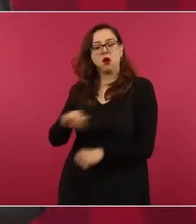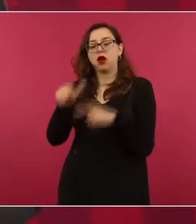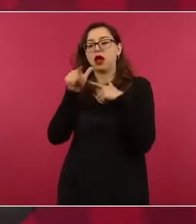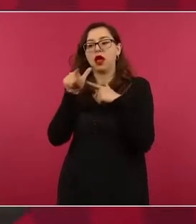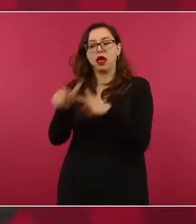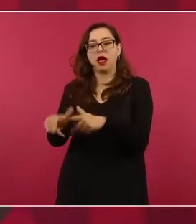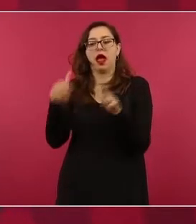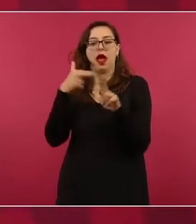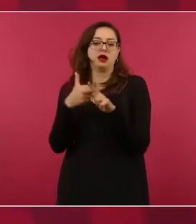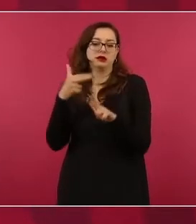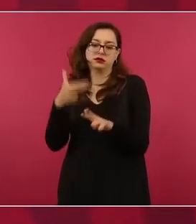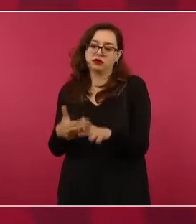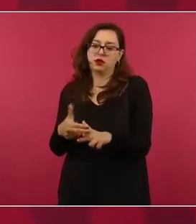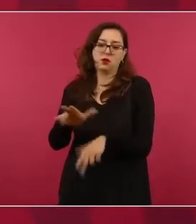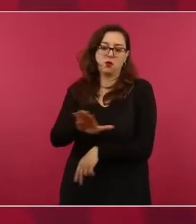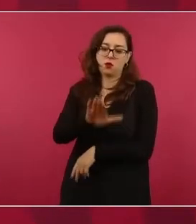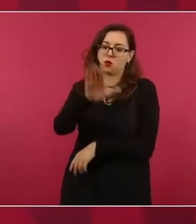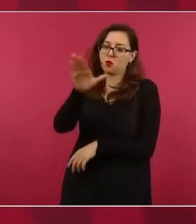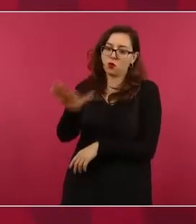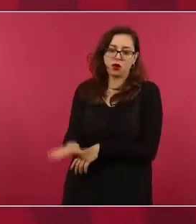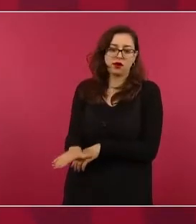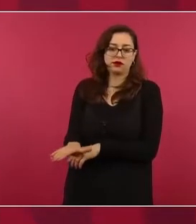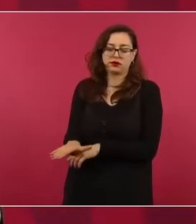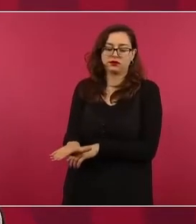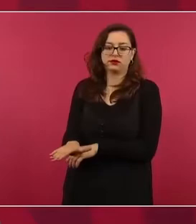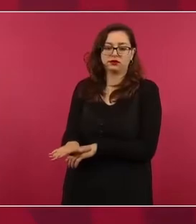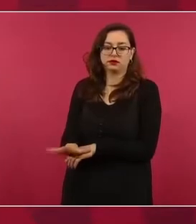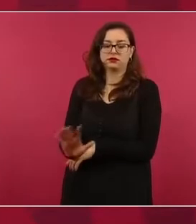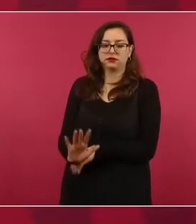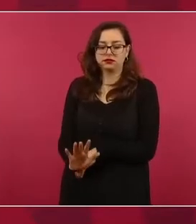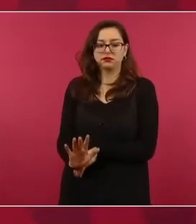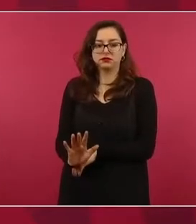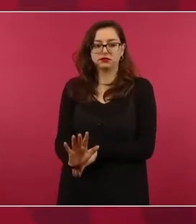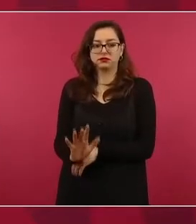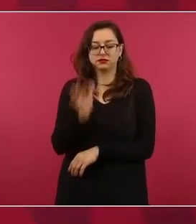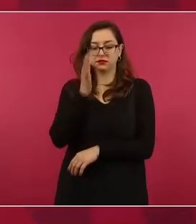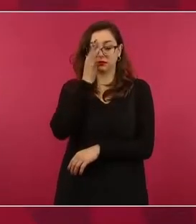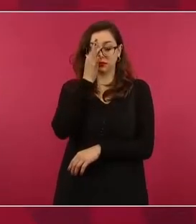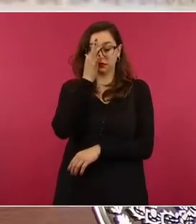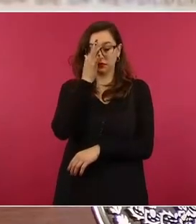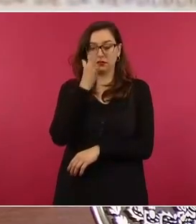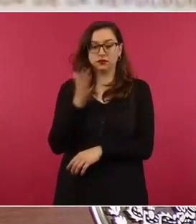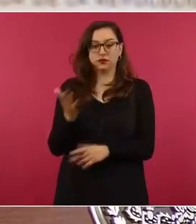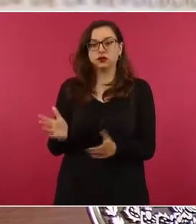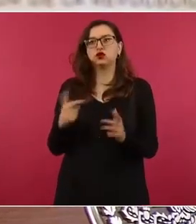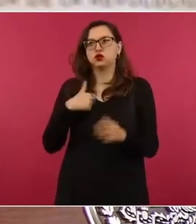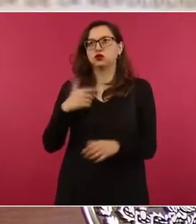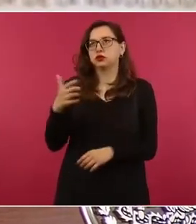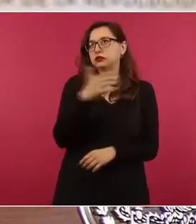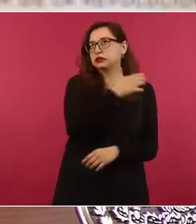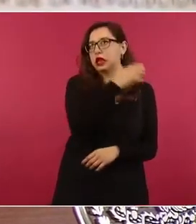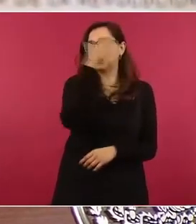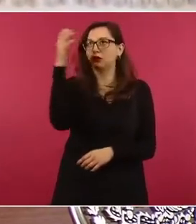me vaya al cielo, porque